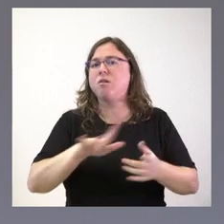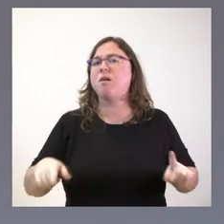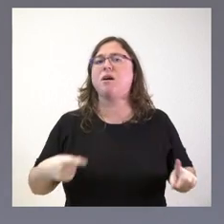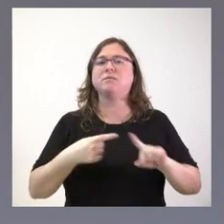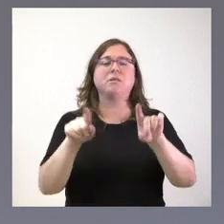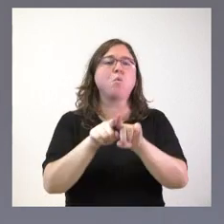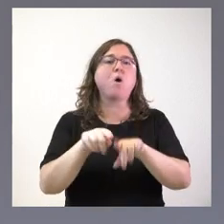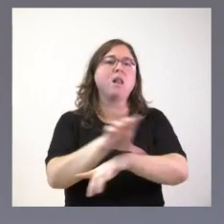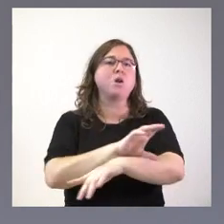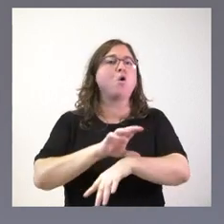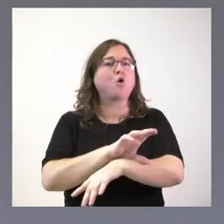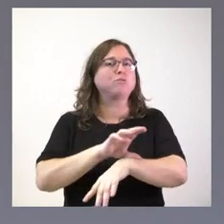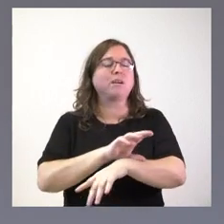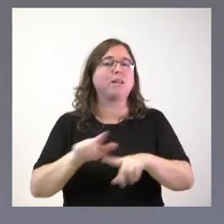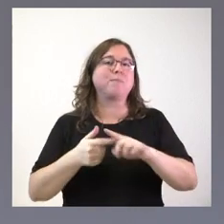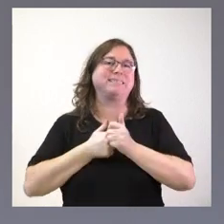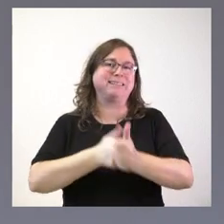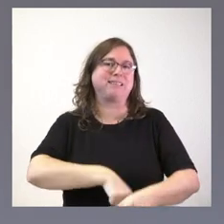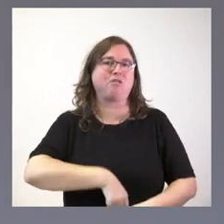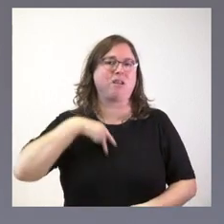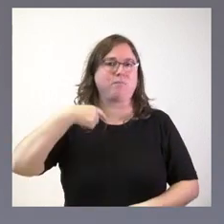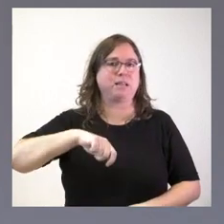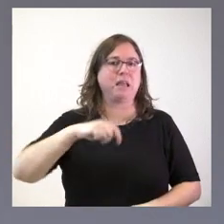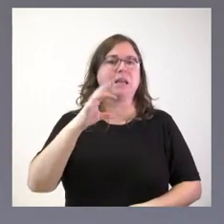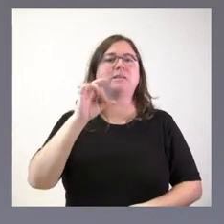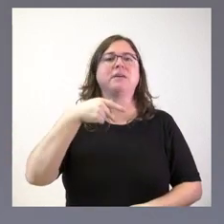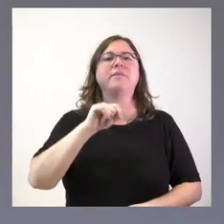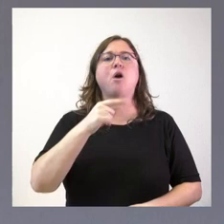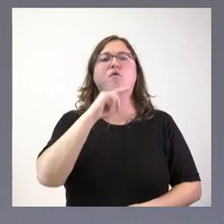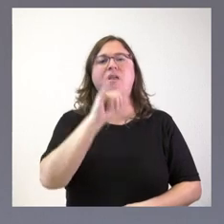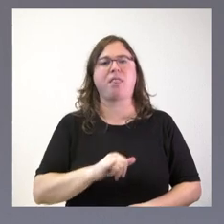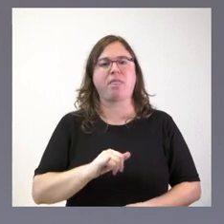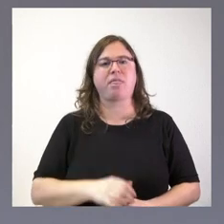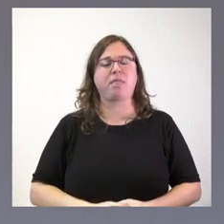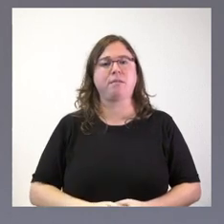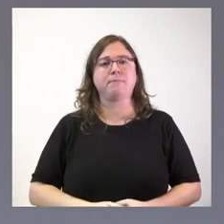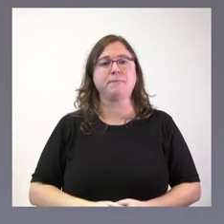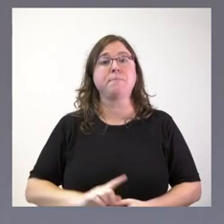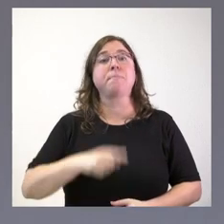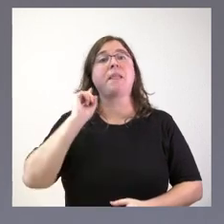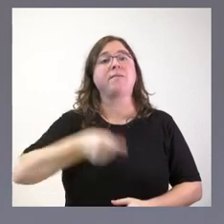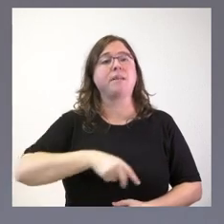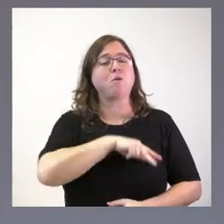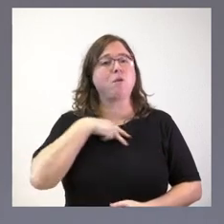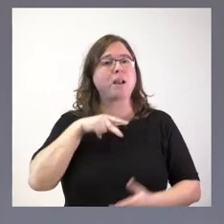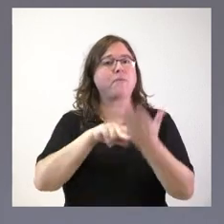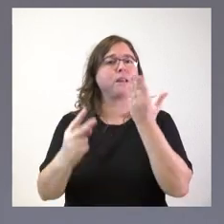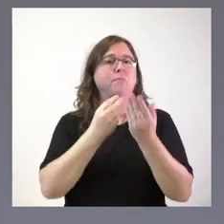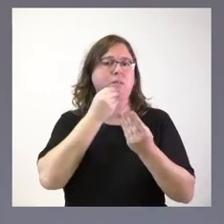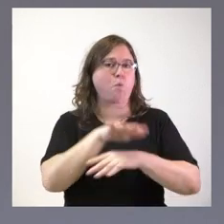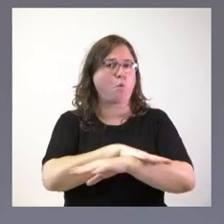secretario general de Presidencia, a Santiago Fernández. También el director general de Transparencia y Buen Gobierno,